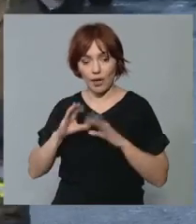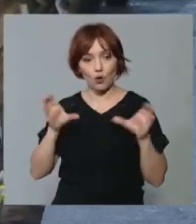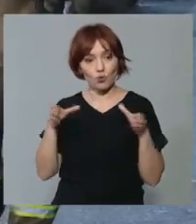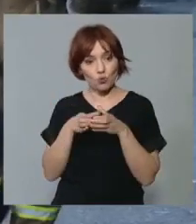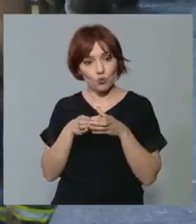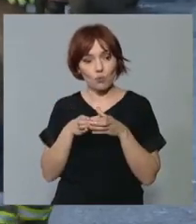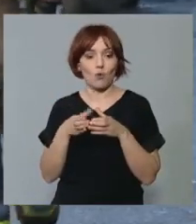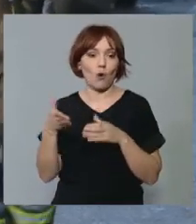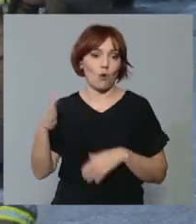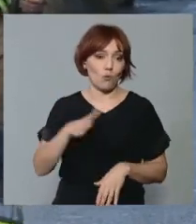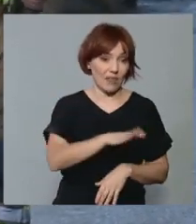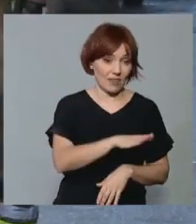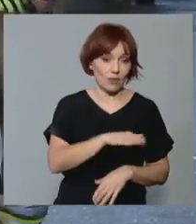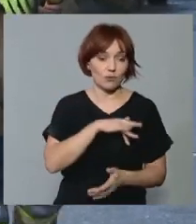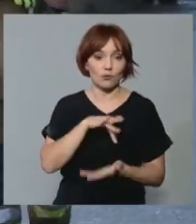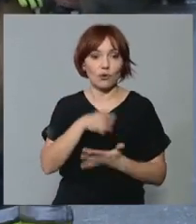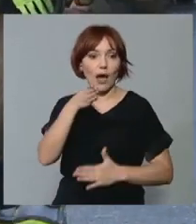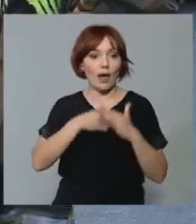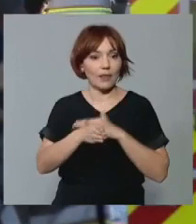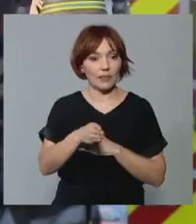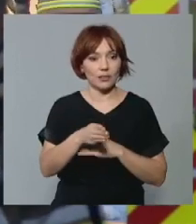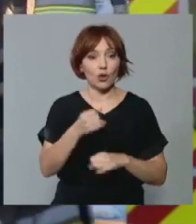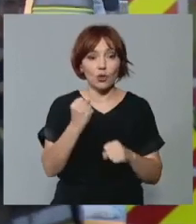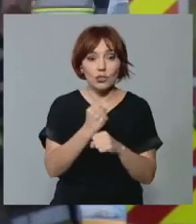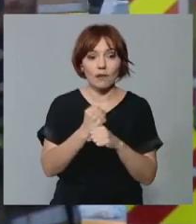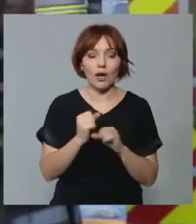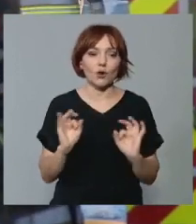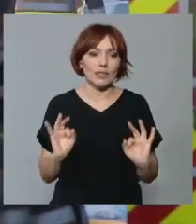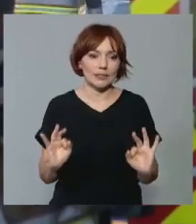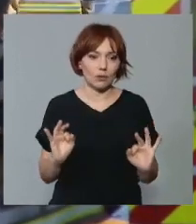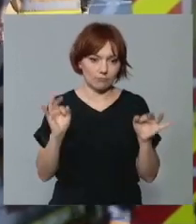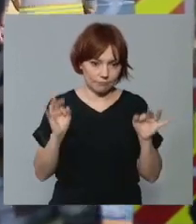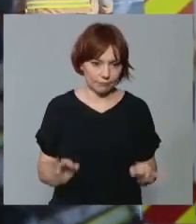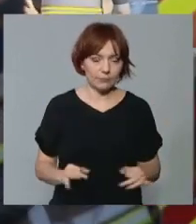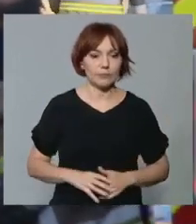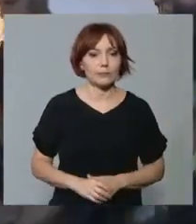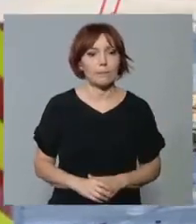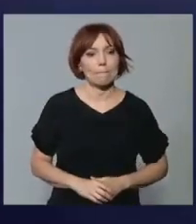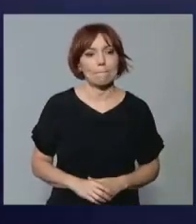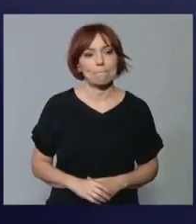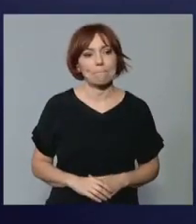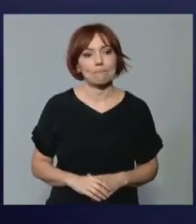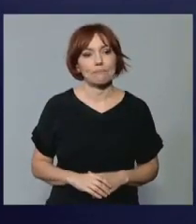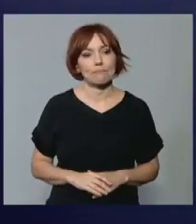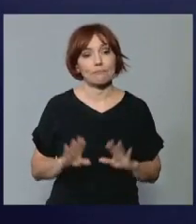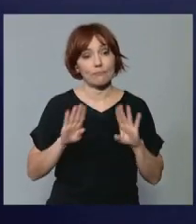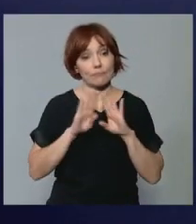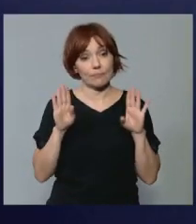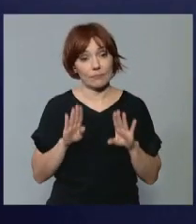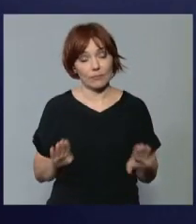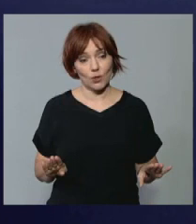acceda al interior, lo puedan realizar con total garantías para su integridad y para su trabajo. ¿Hay alguna última hora sobre esta